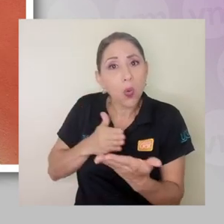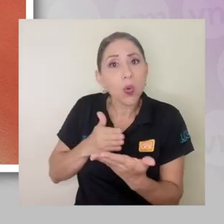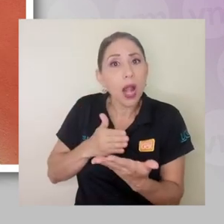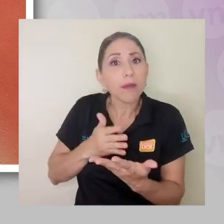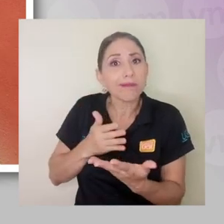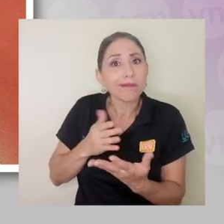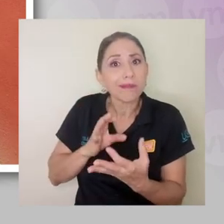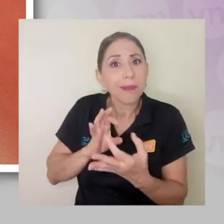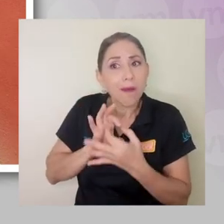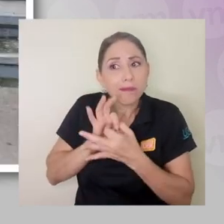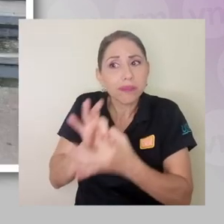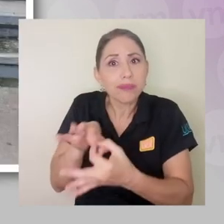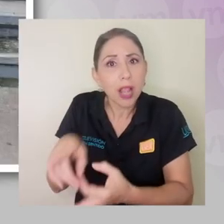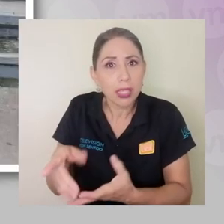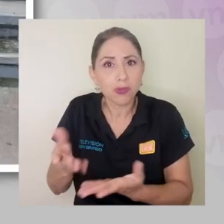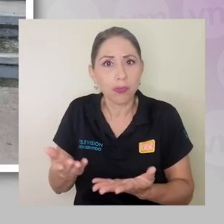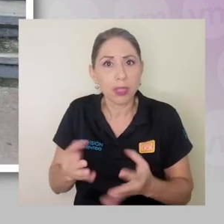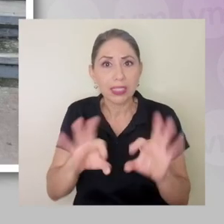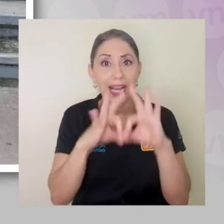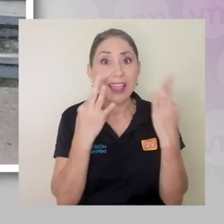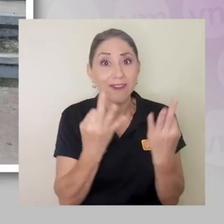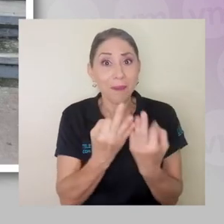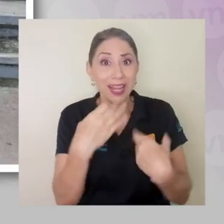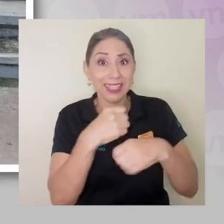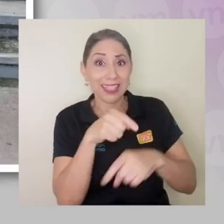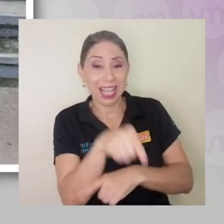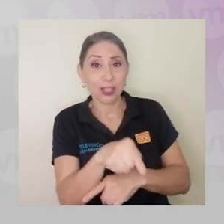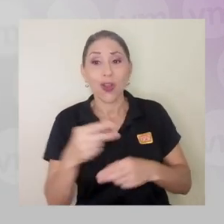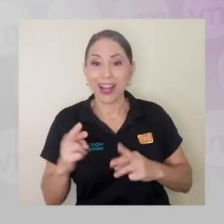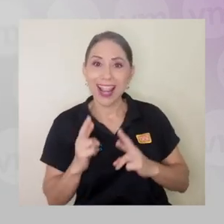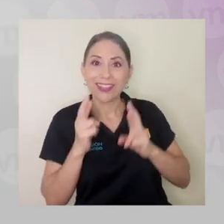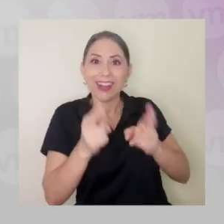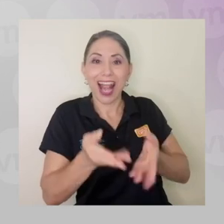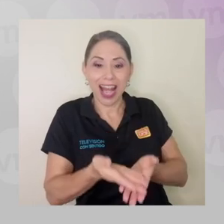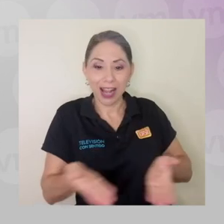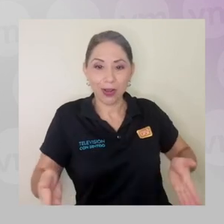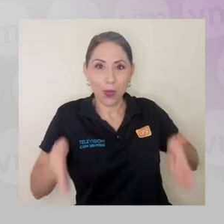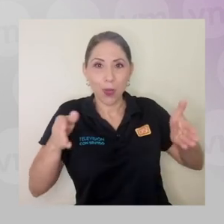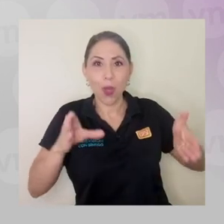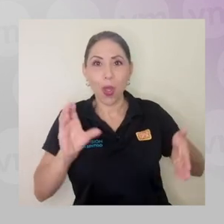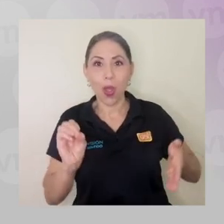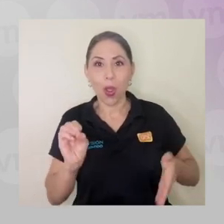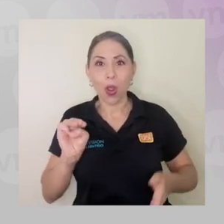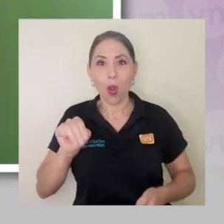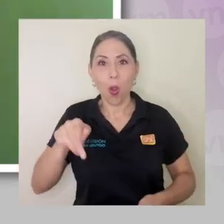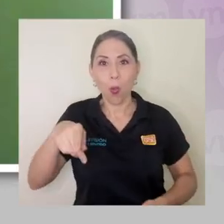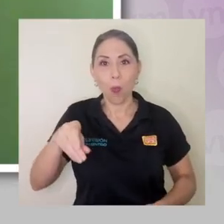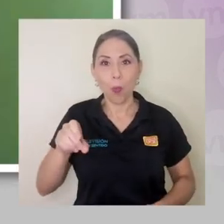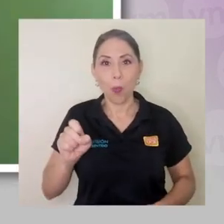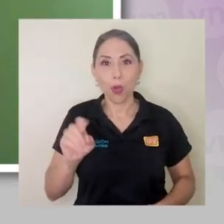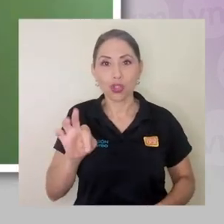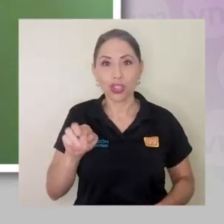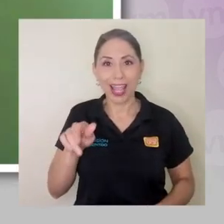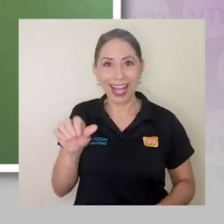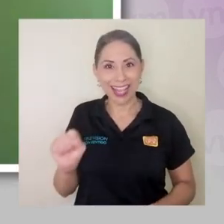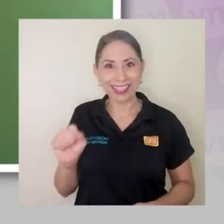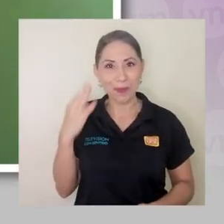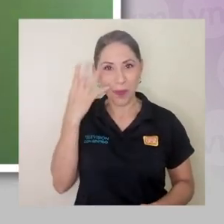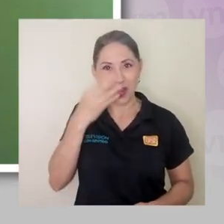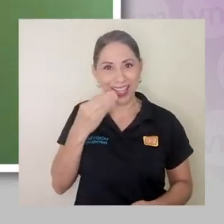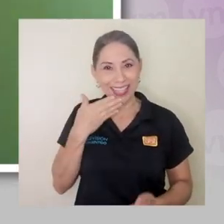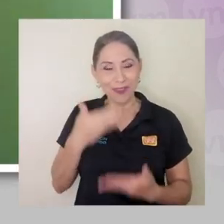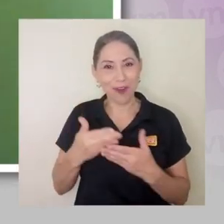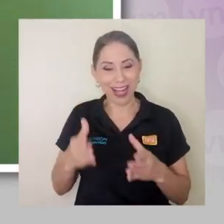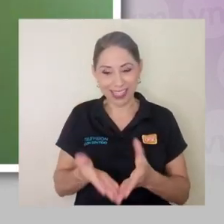familias se vinculan con la parte de compostaje, incluso les regalan composteras bonitas y buenas. Yo creo que este es un tiempo